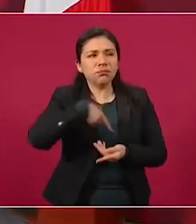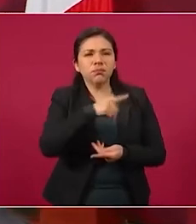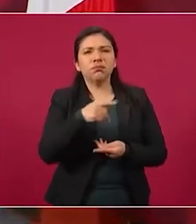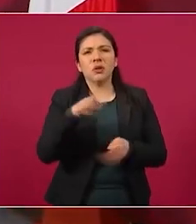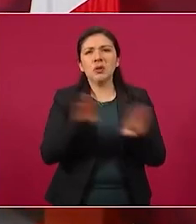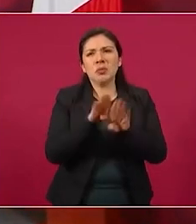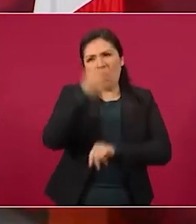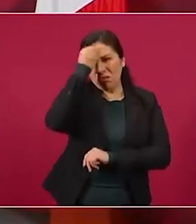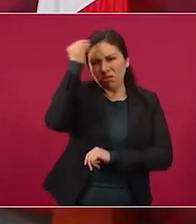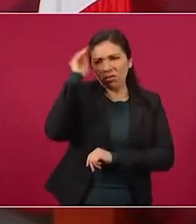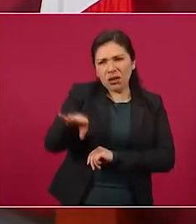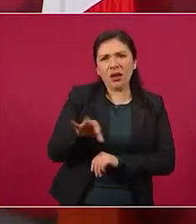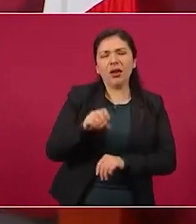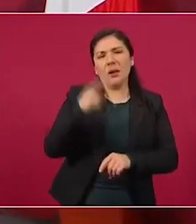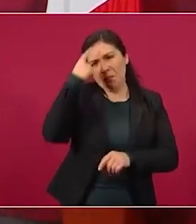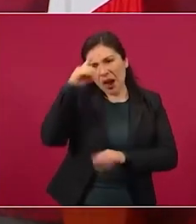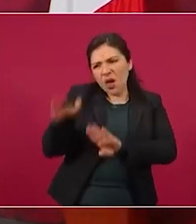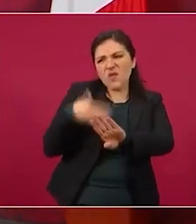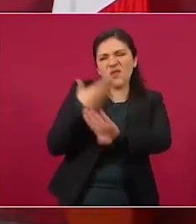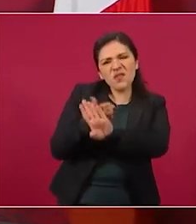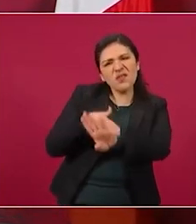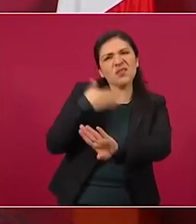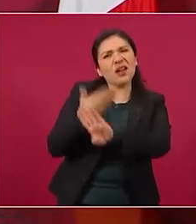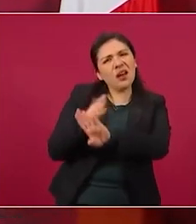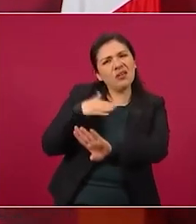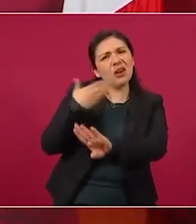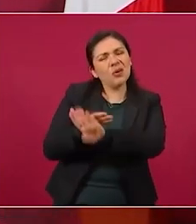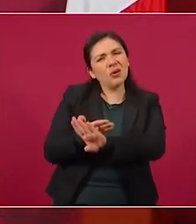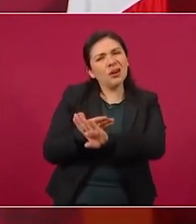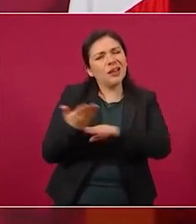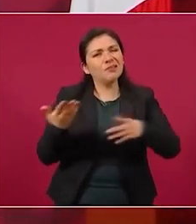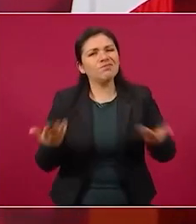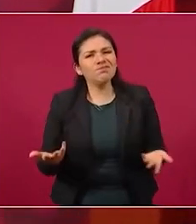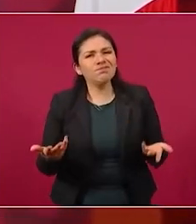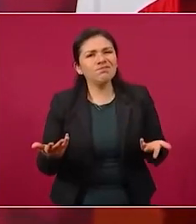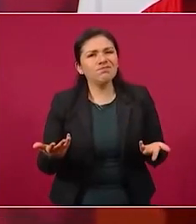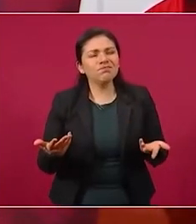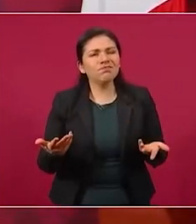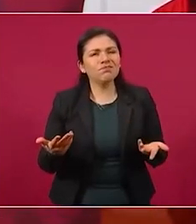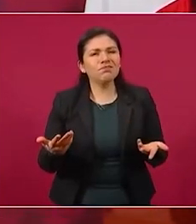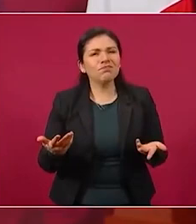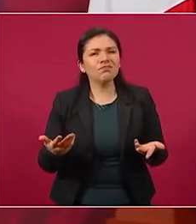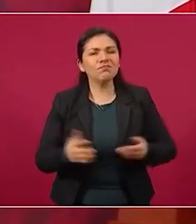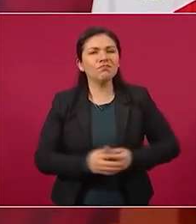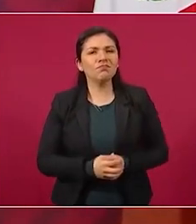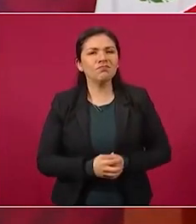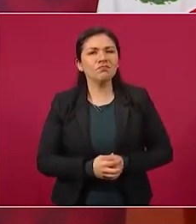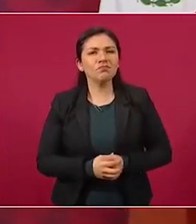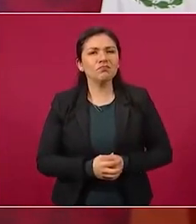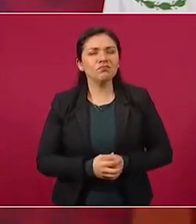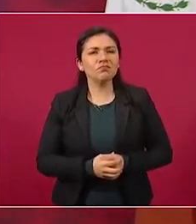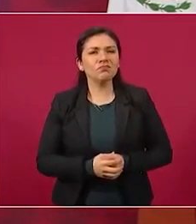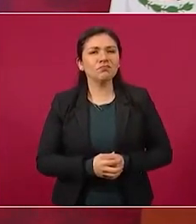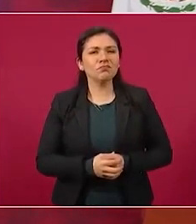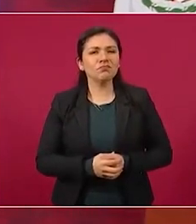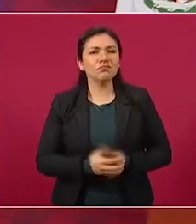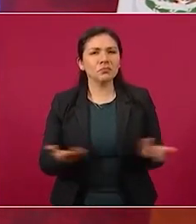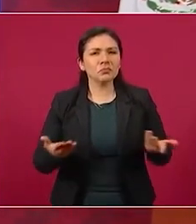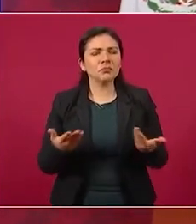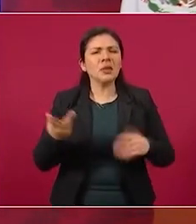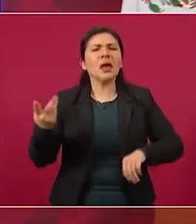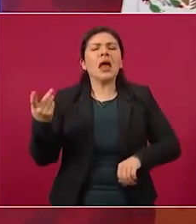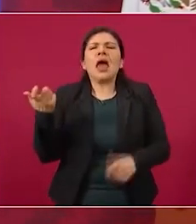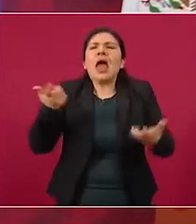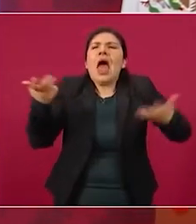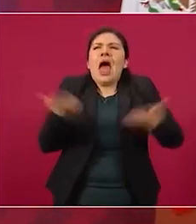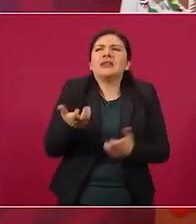de desprestigio porque ¿qué va a hacer el Ministerio